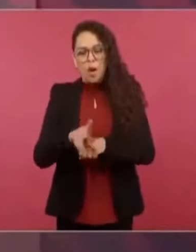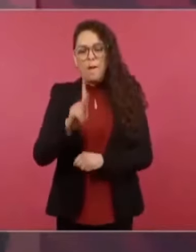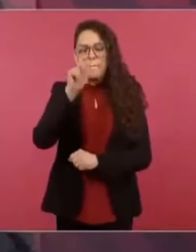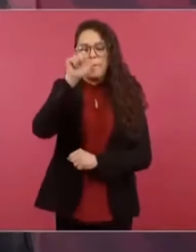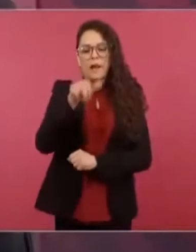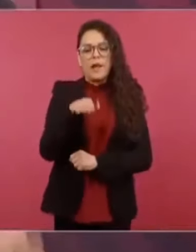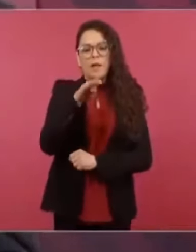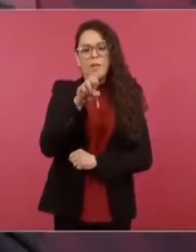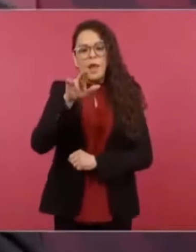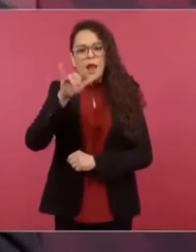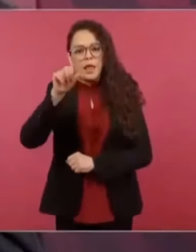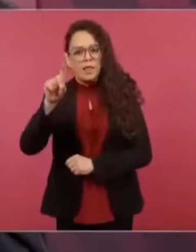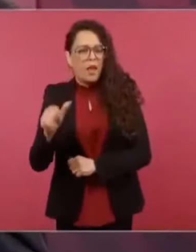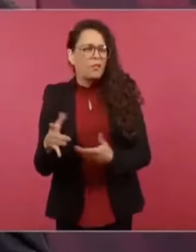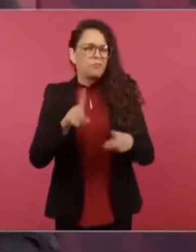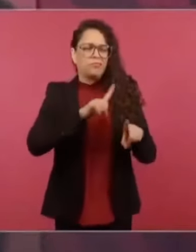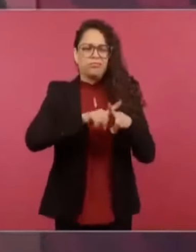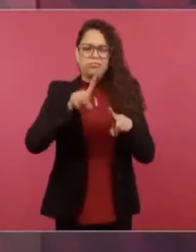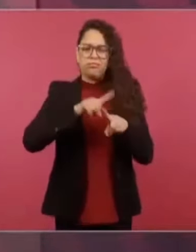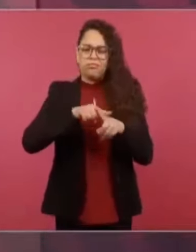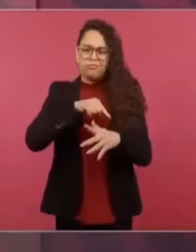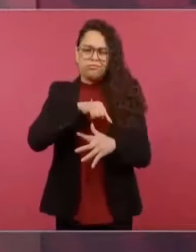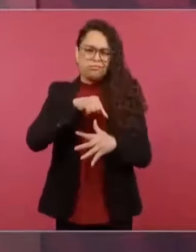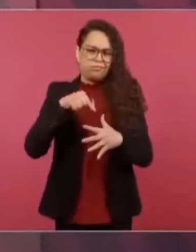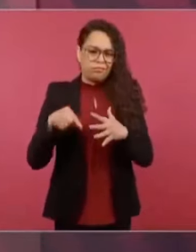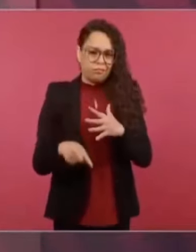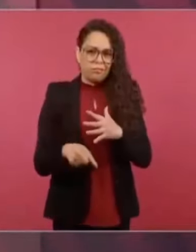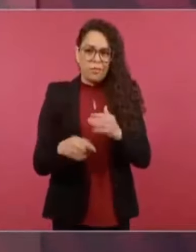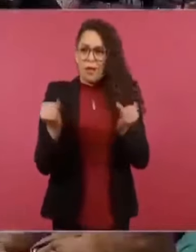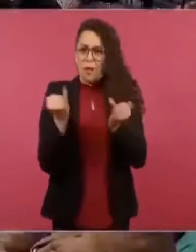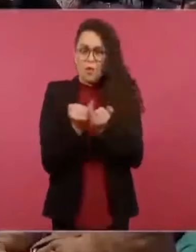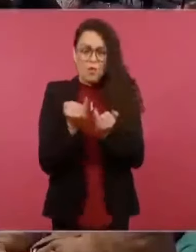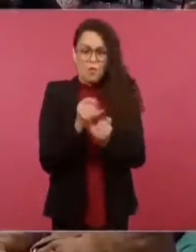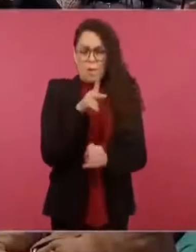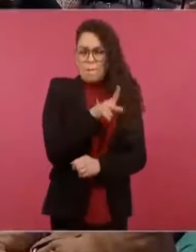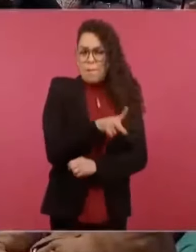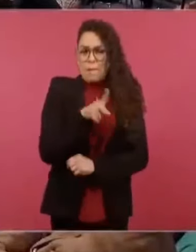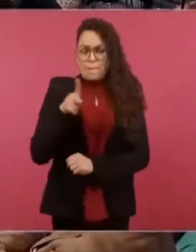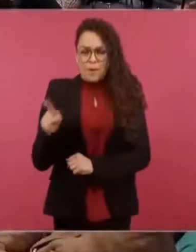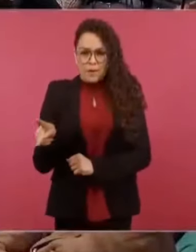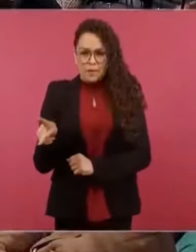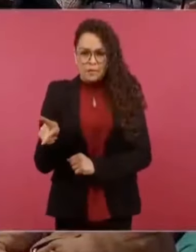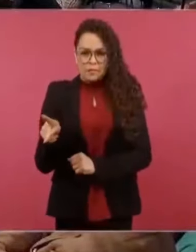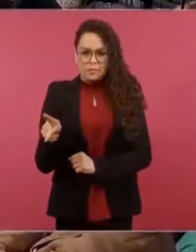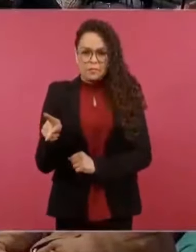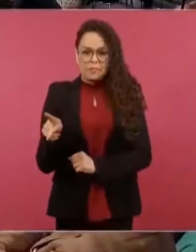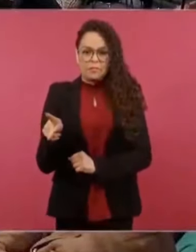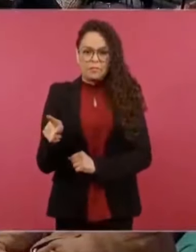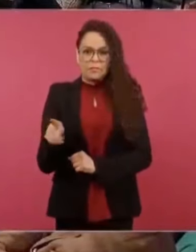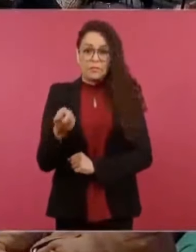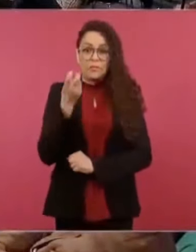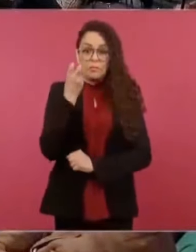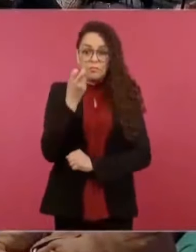Entonces, asaltan a nuestra embajada,